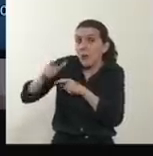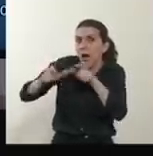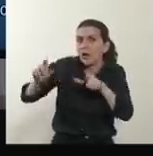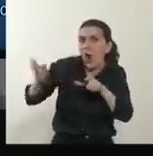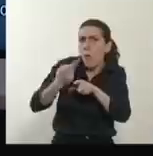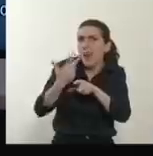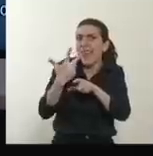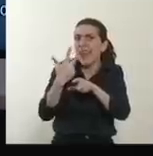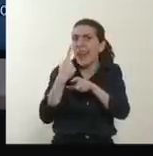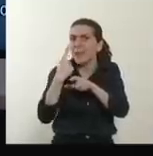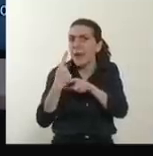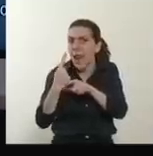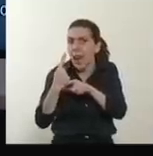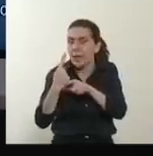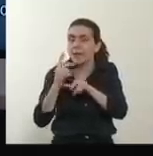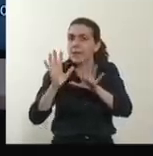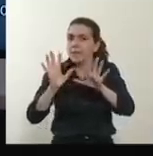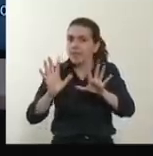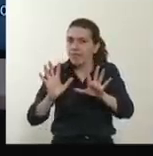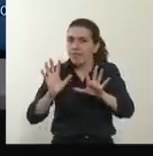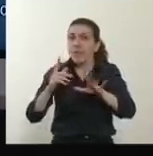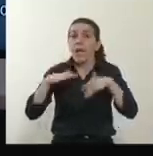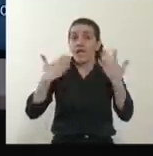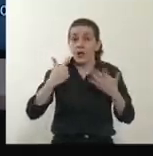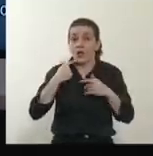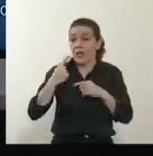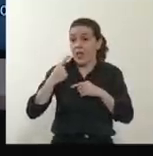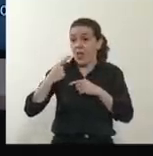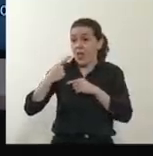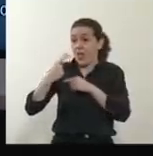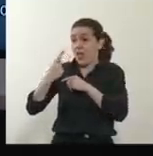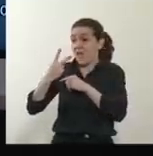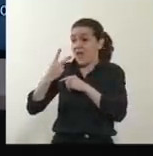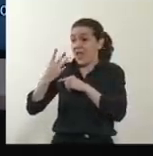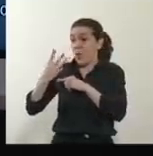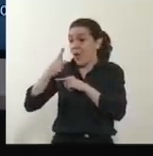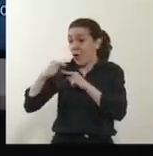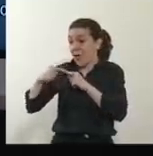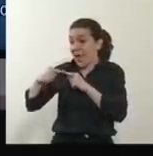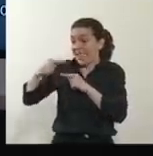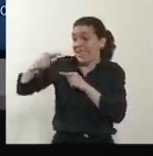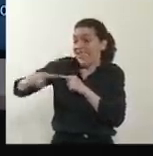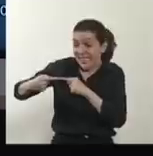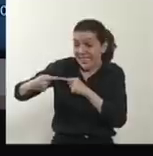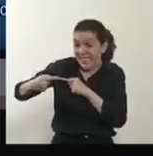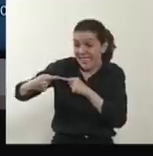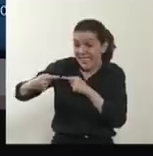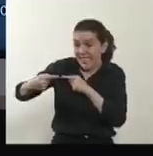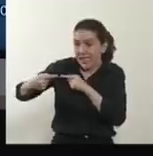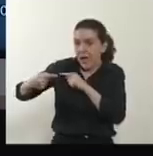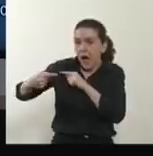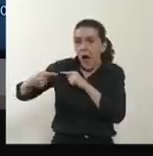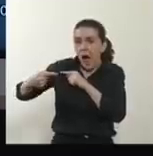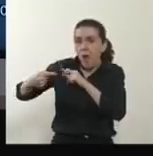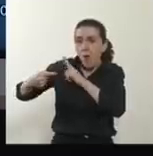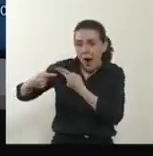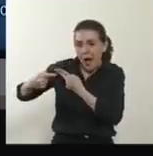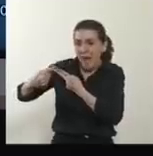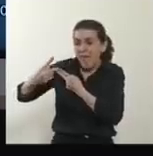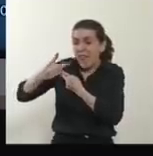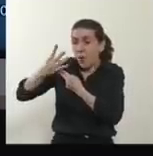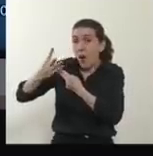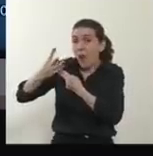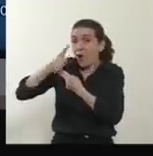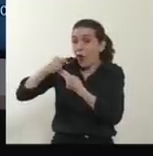Eso quiere decir que cada 24 días, hasta aquí, hemos duplicado la cantidad de fallecimientos.